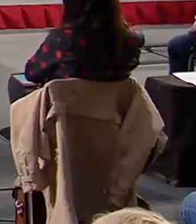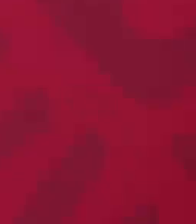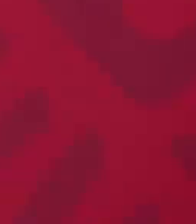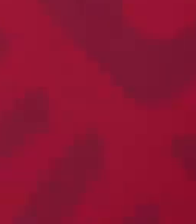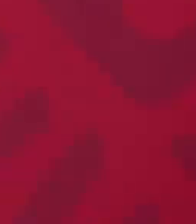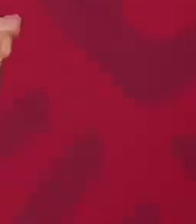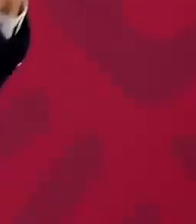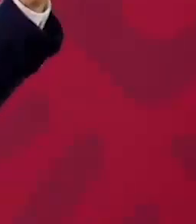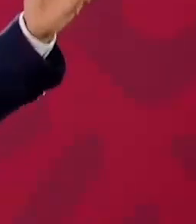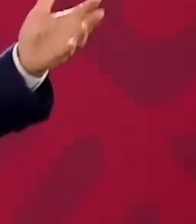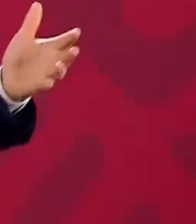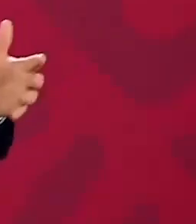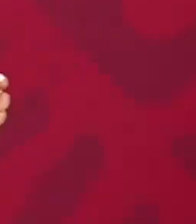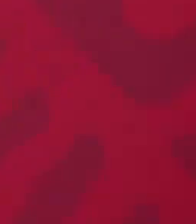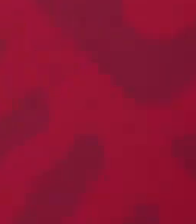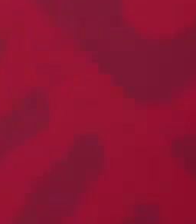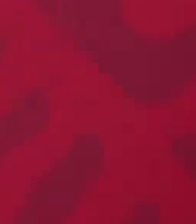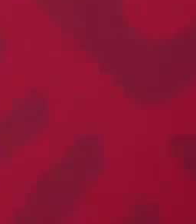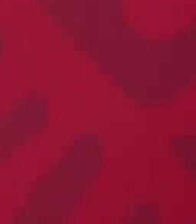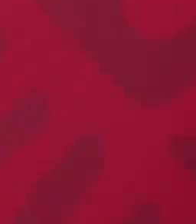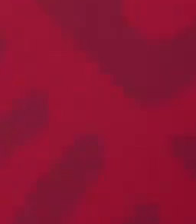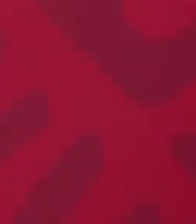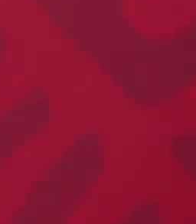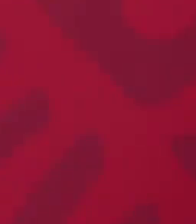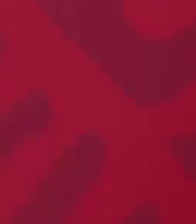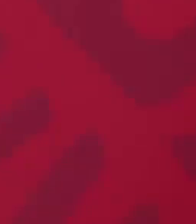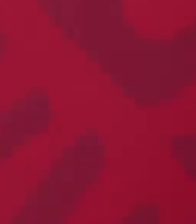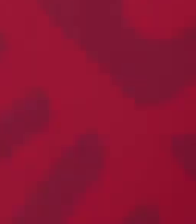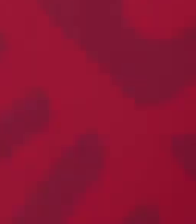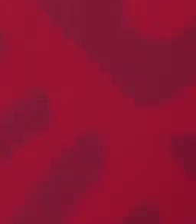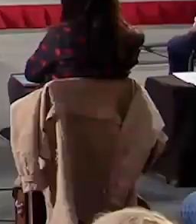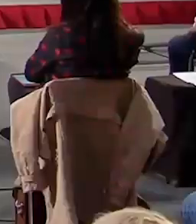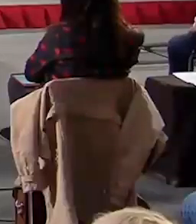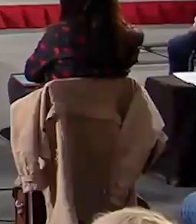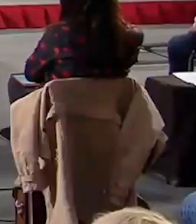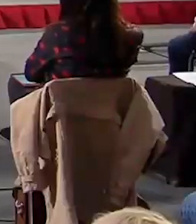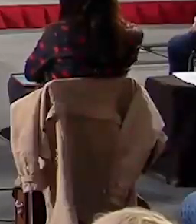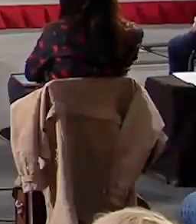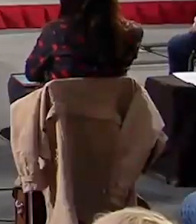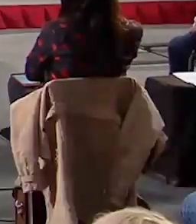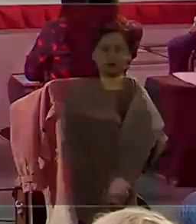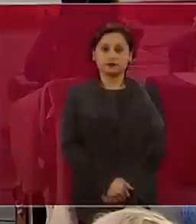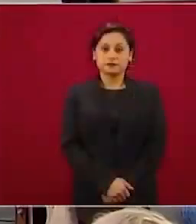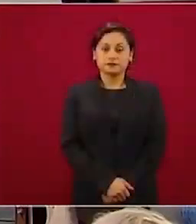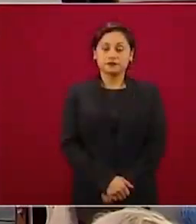menos en esta circunstancia? Es un asunto de justicia,